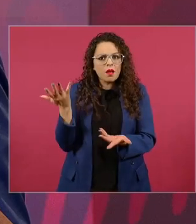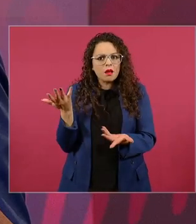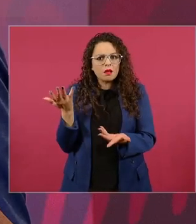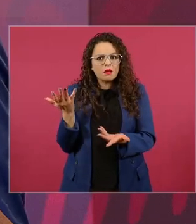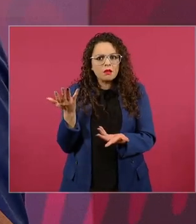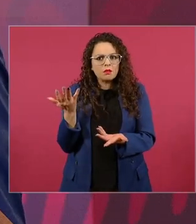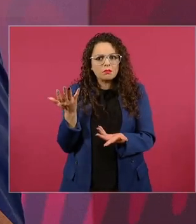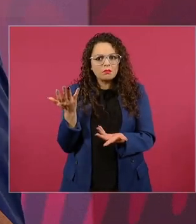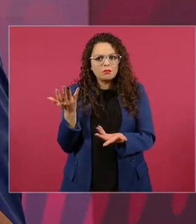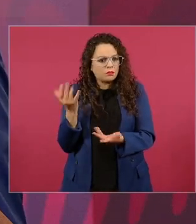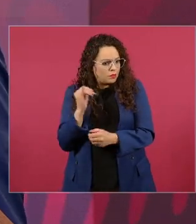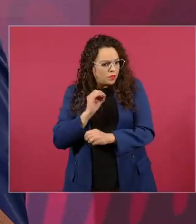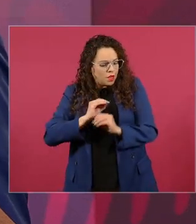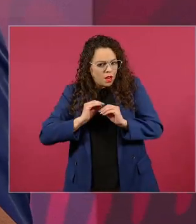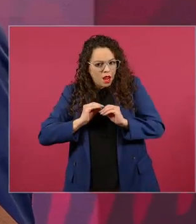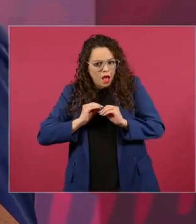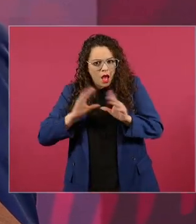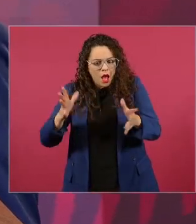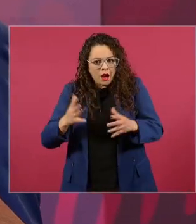hasta arriba